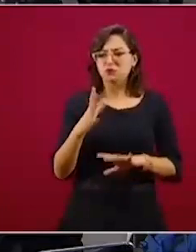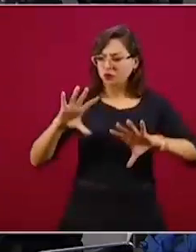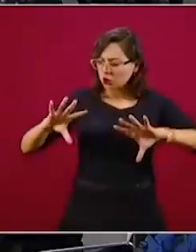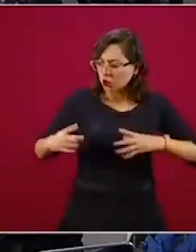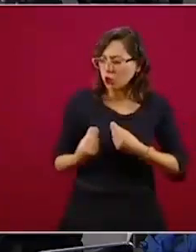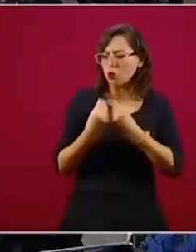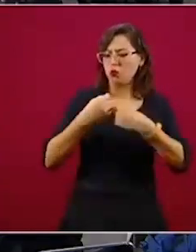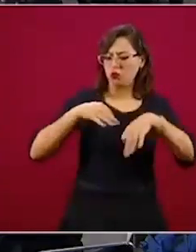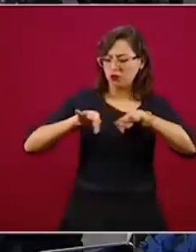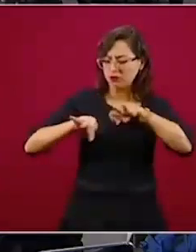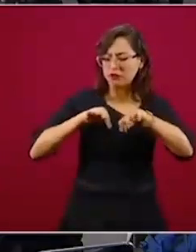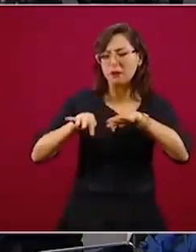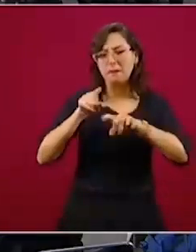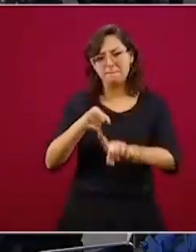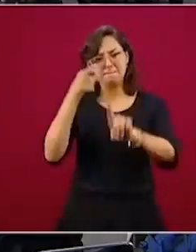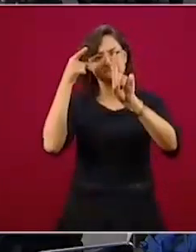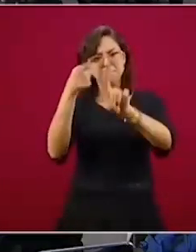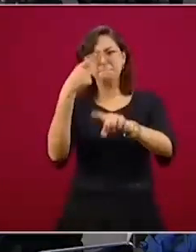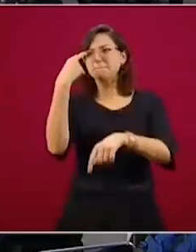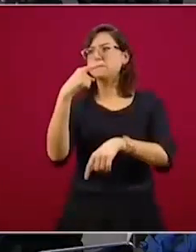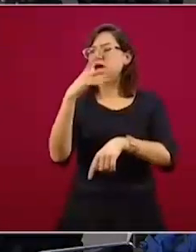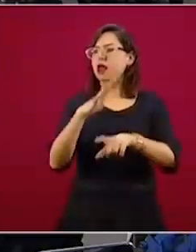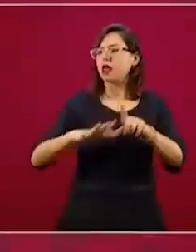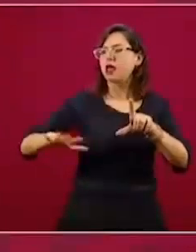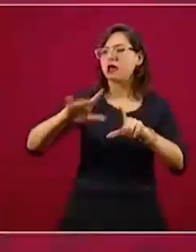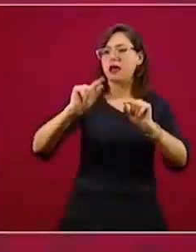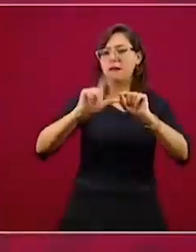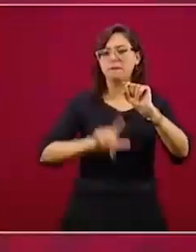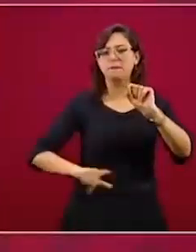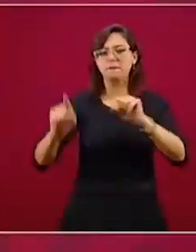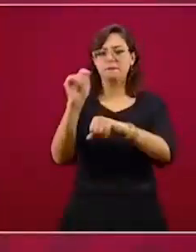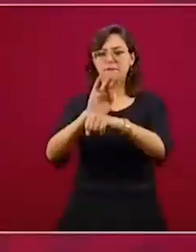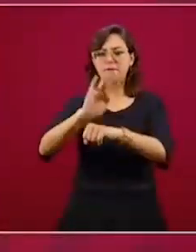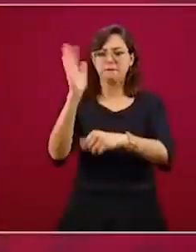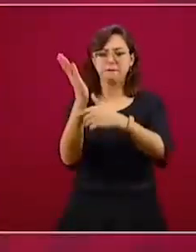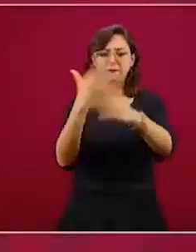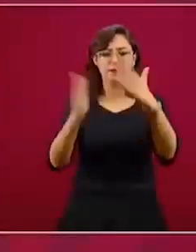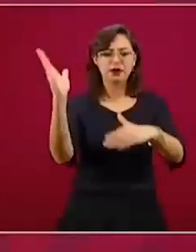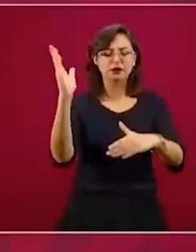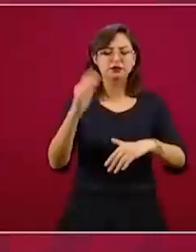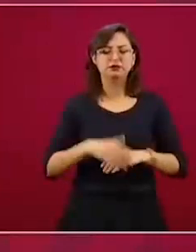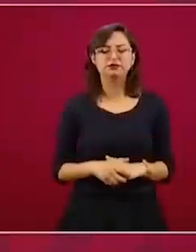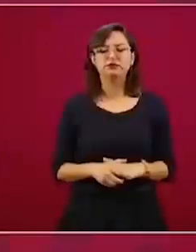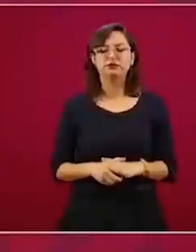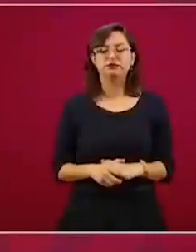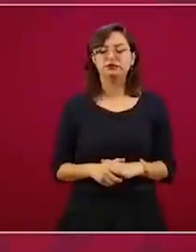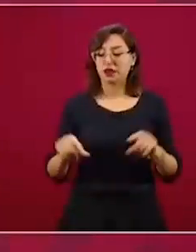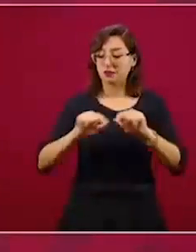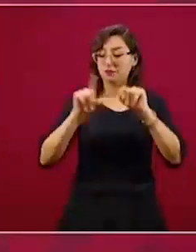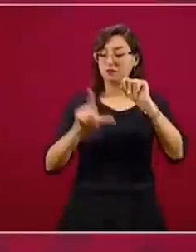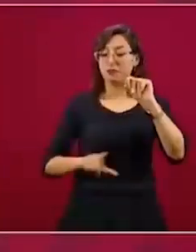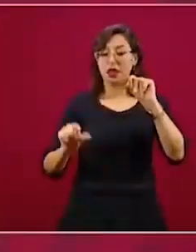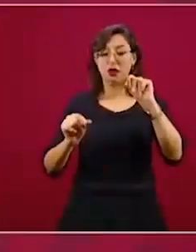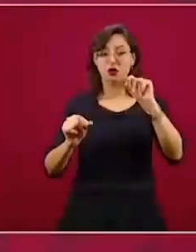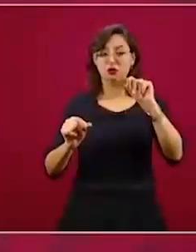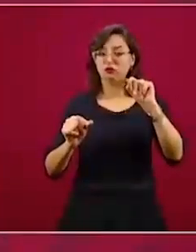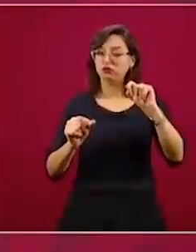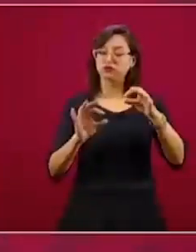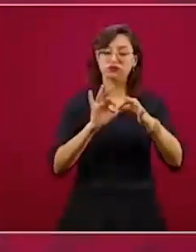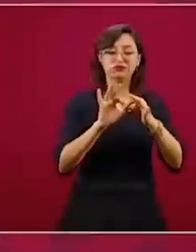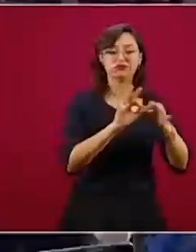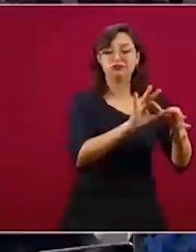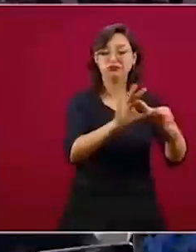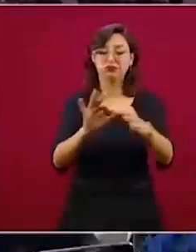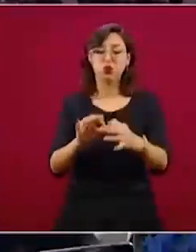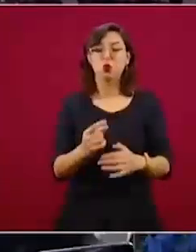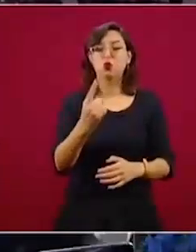unos y otros en pro de la salud de México para sacar adelante a México. Al final México es uno, México es uno, tu México,